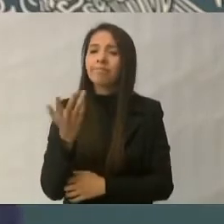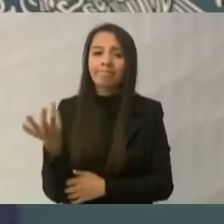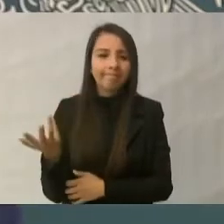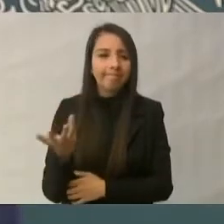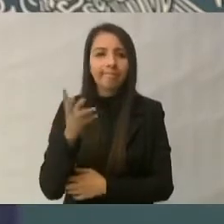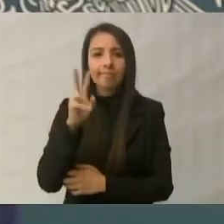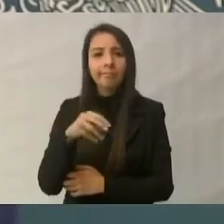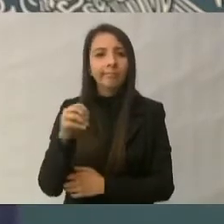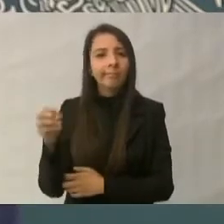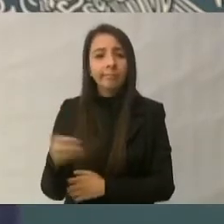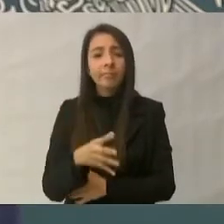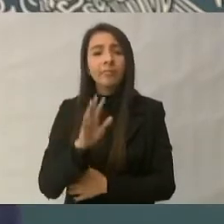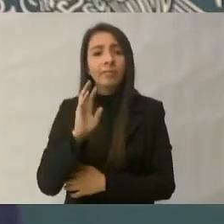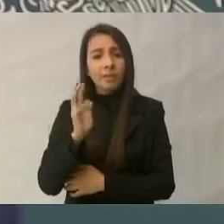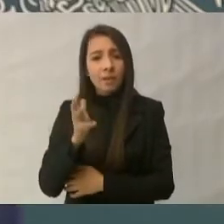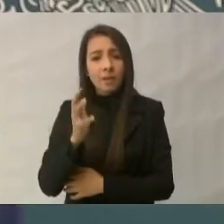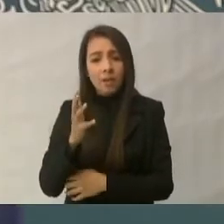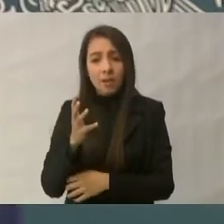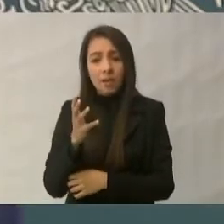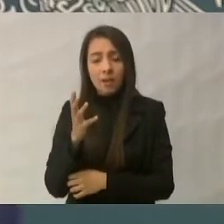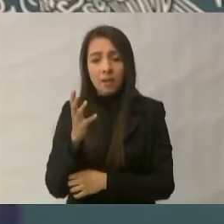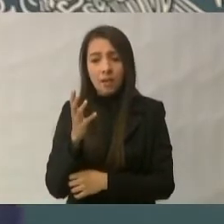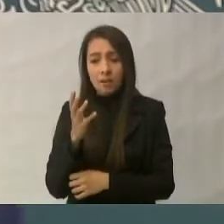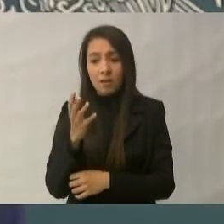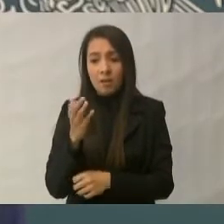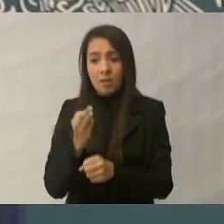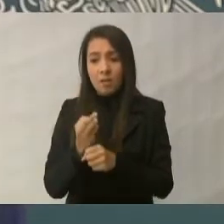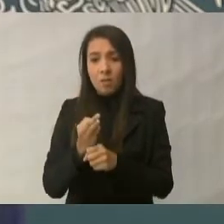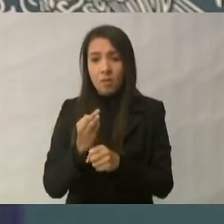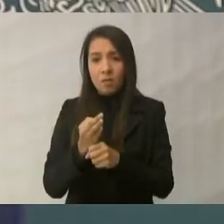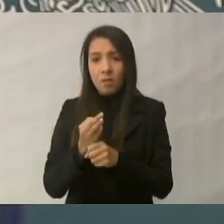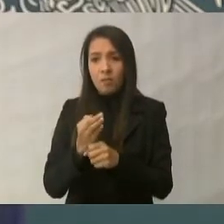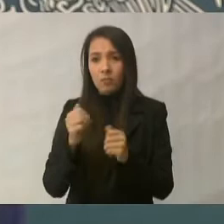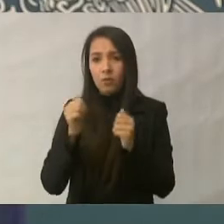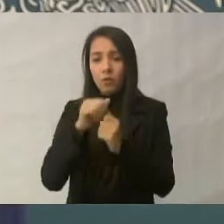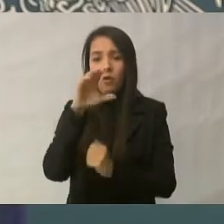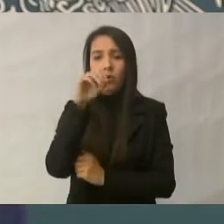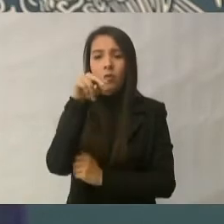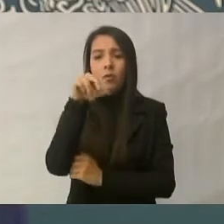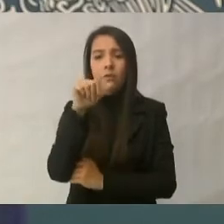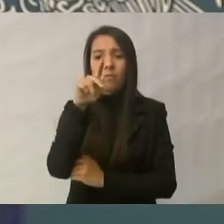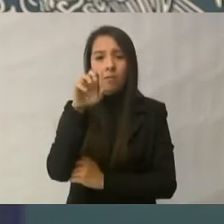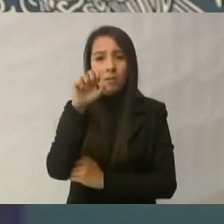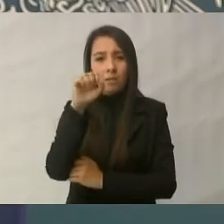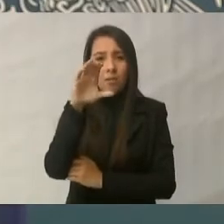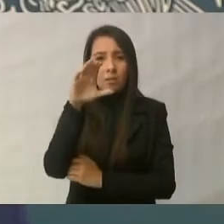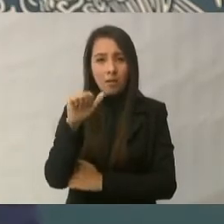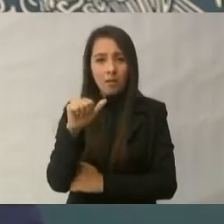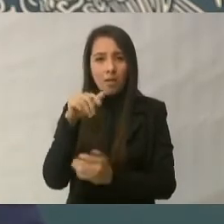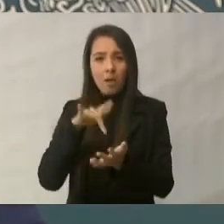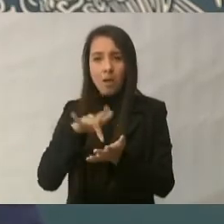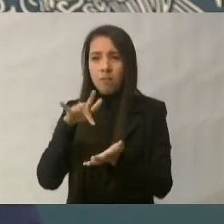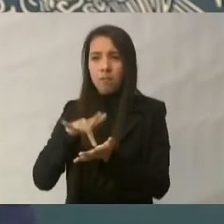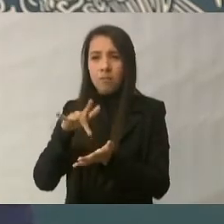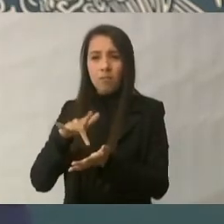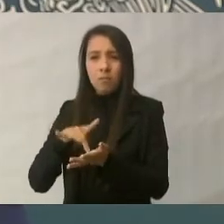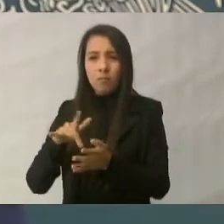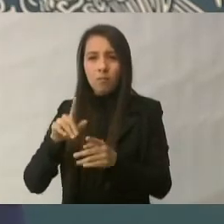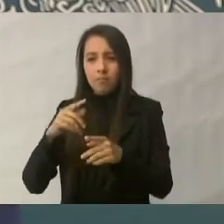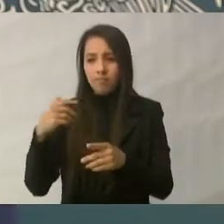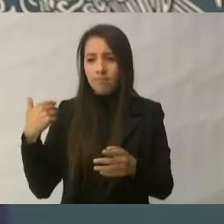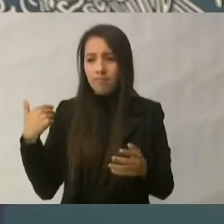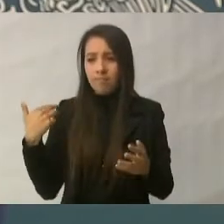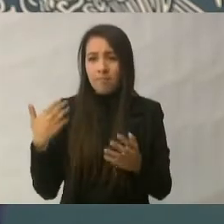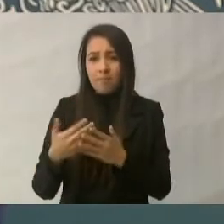esta zona hemos desplegado, saber a través de Conapesca, una serie de apoyos durante los últimos años, debido a la